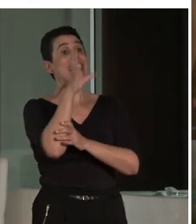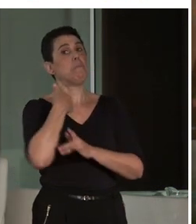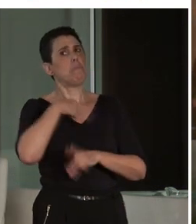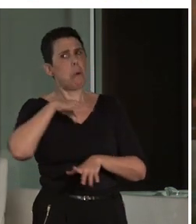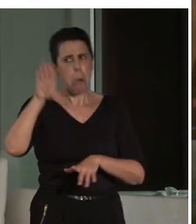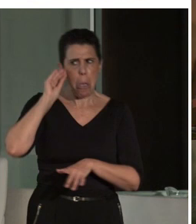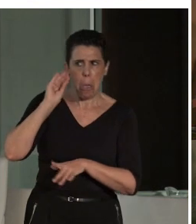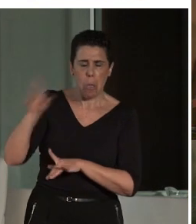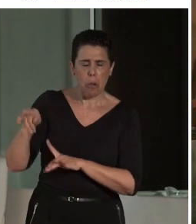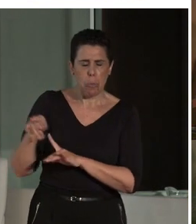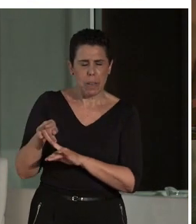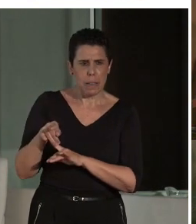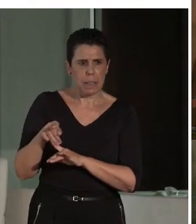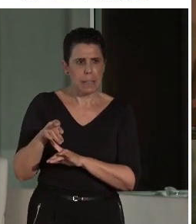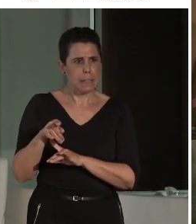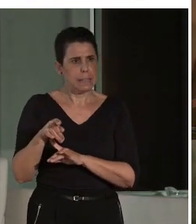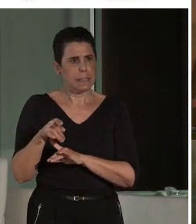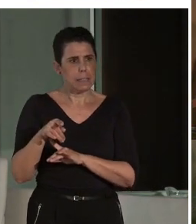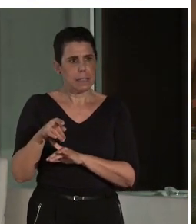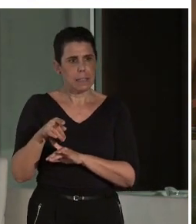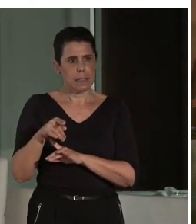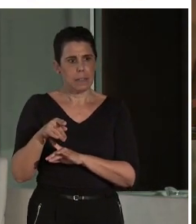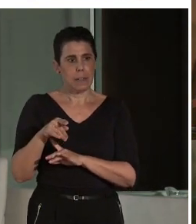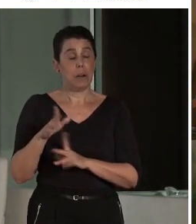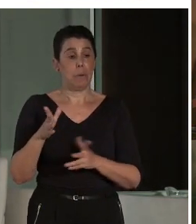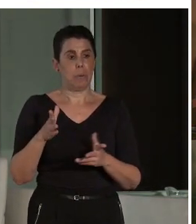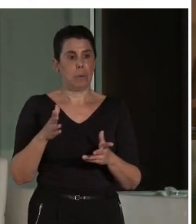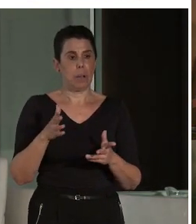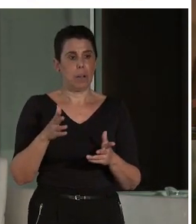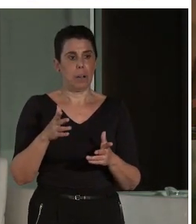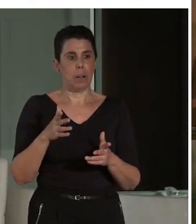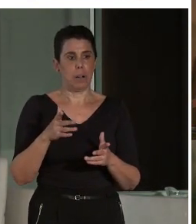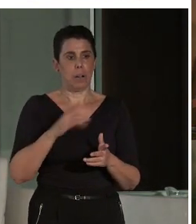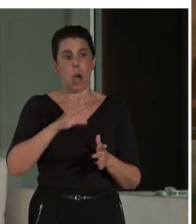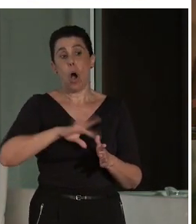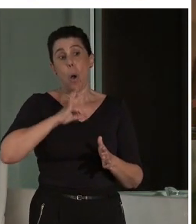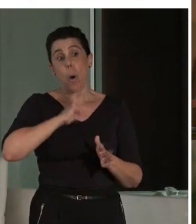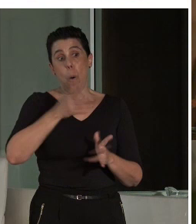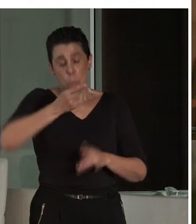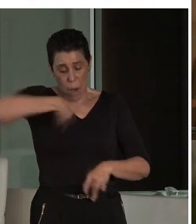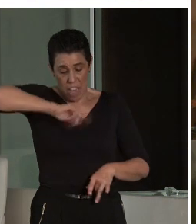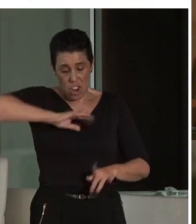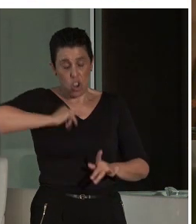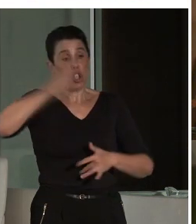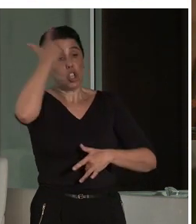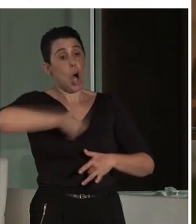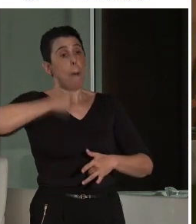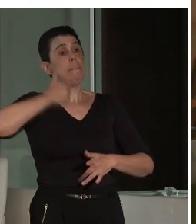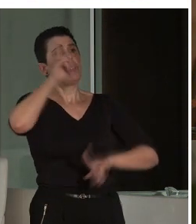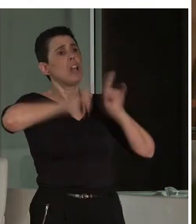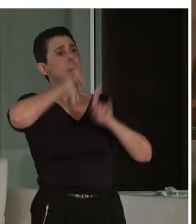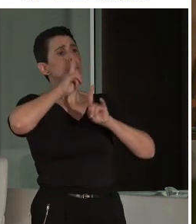que siempre van a quedar sitios a los que no vamos a tener acceso, a los que no podemos subir,